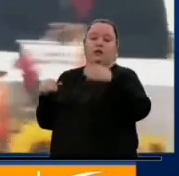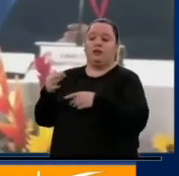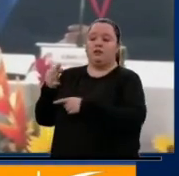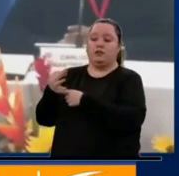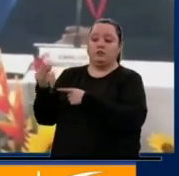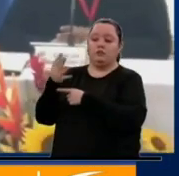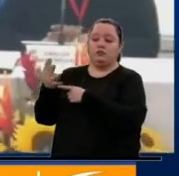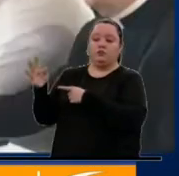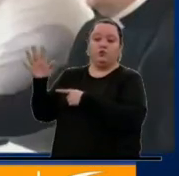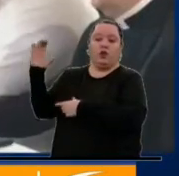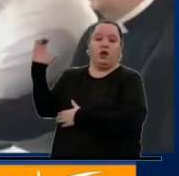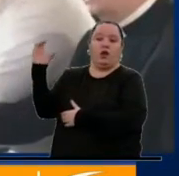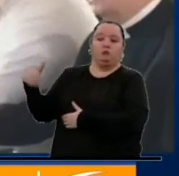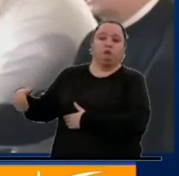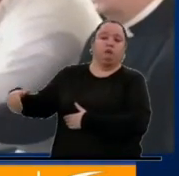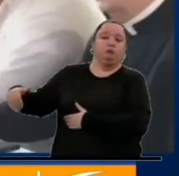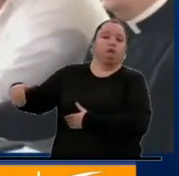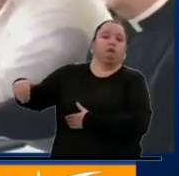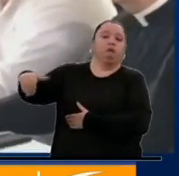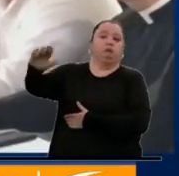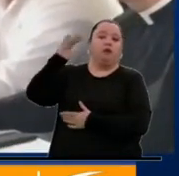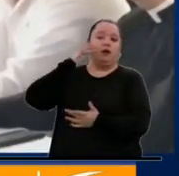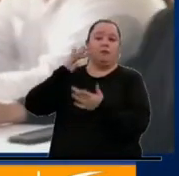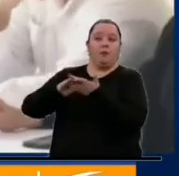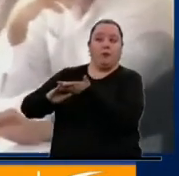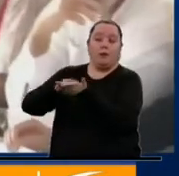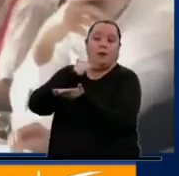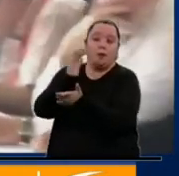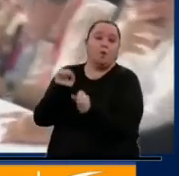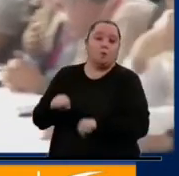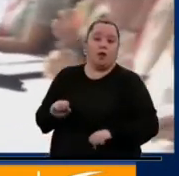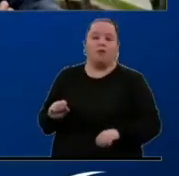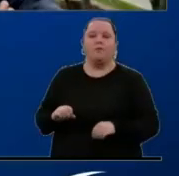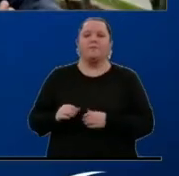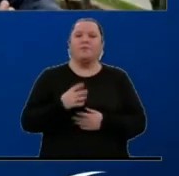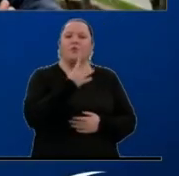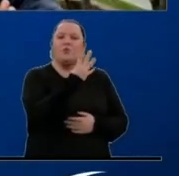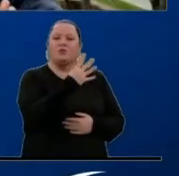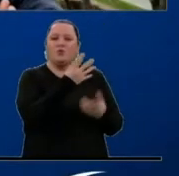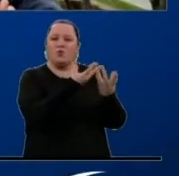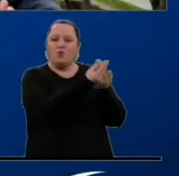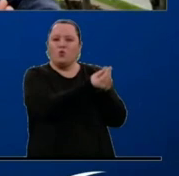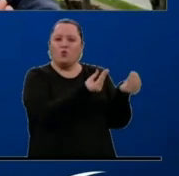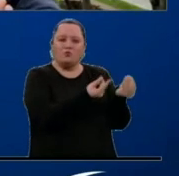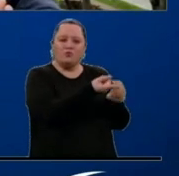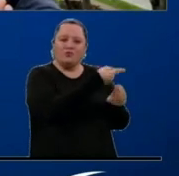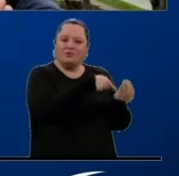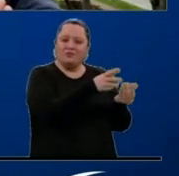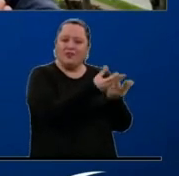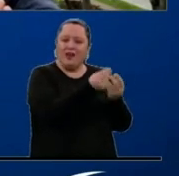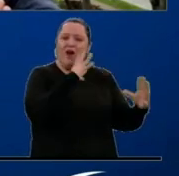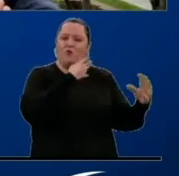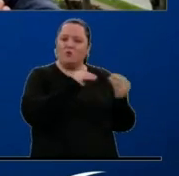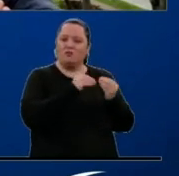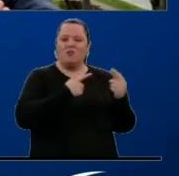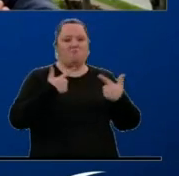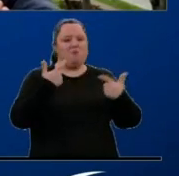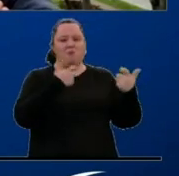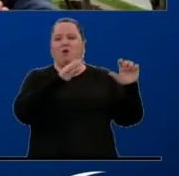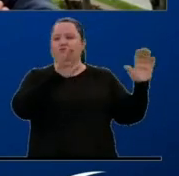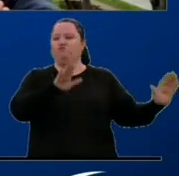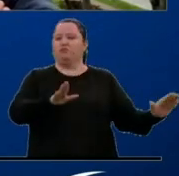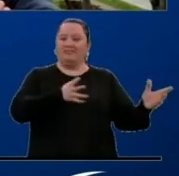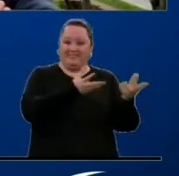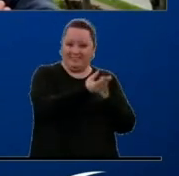semanas en Caracas para intentar resolver este impasse. De los otros cuatro grupos con los que se pactó ese cese